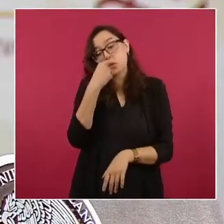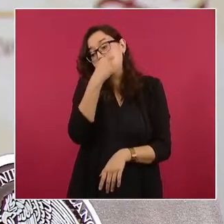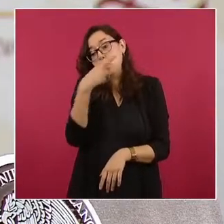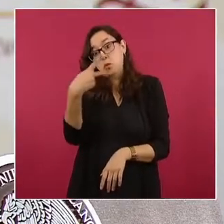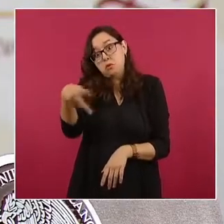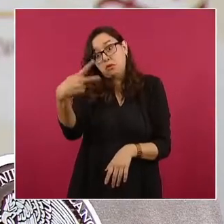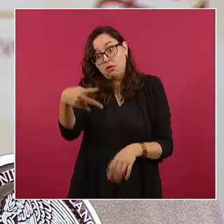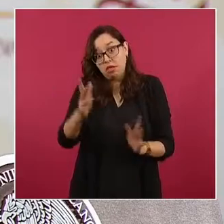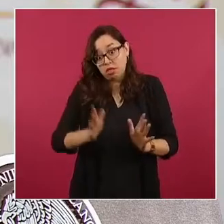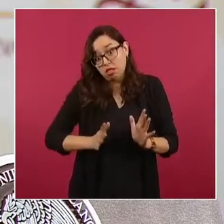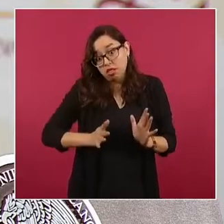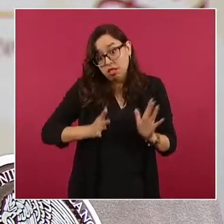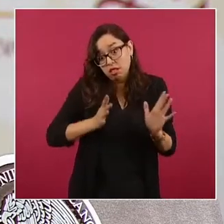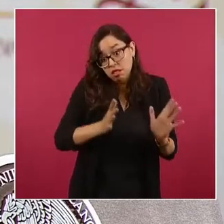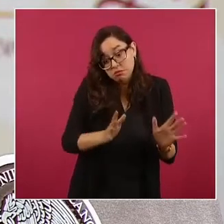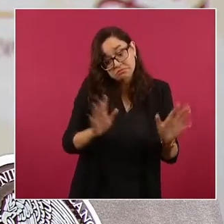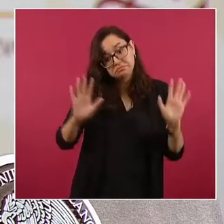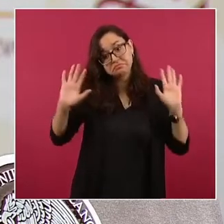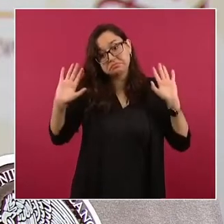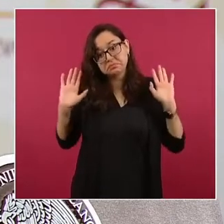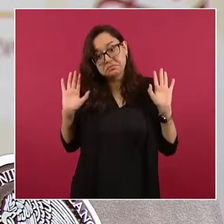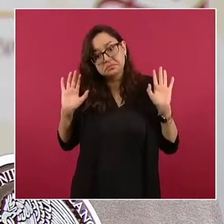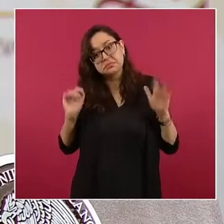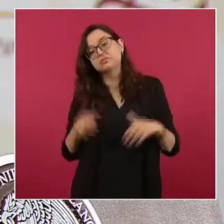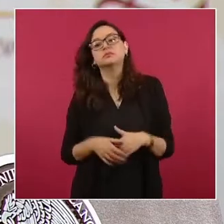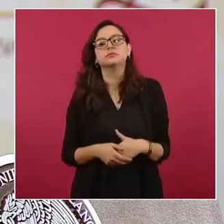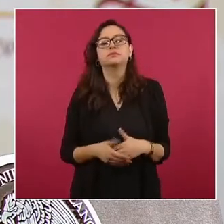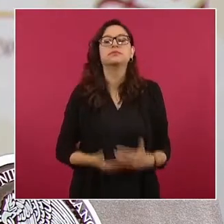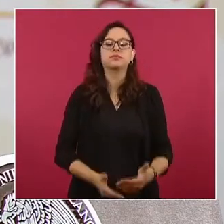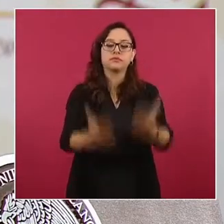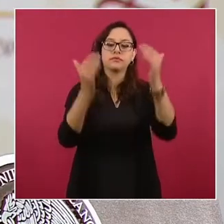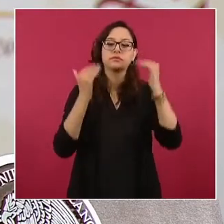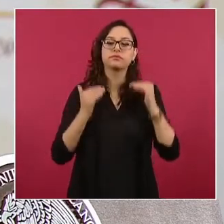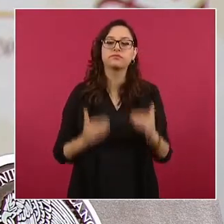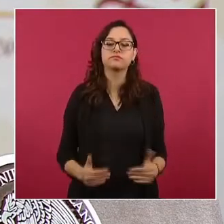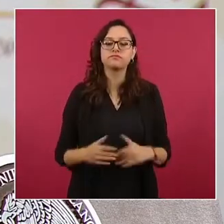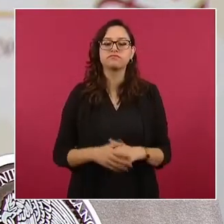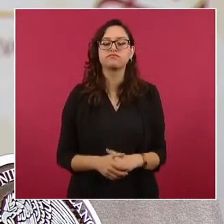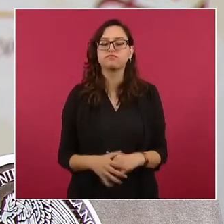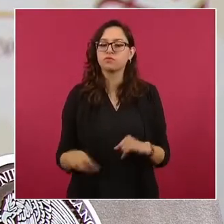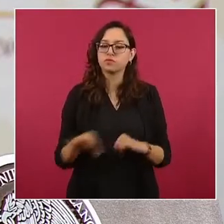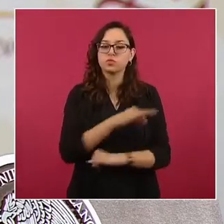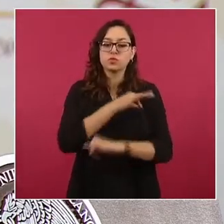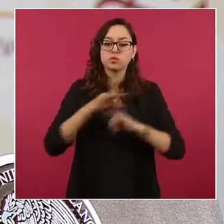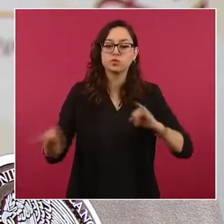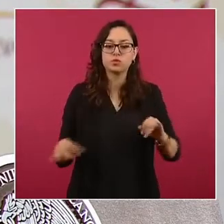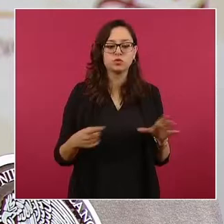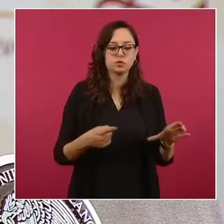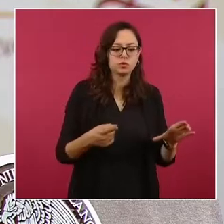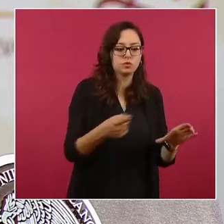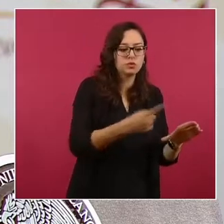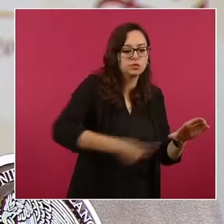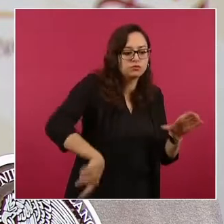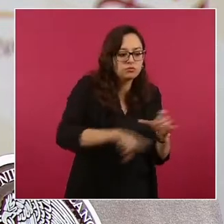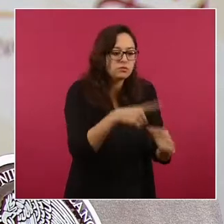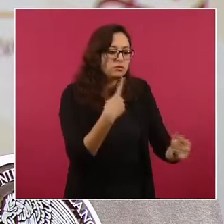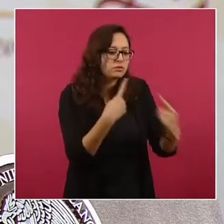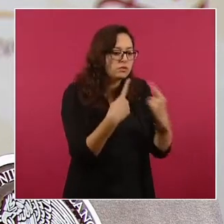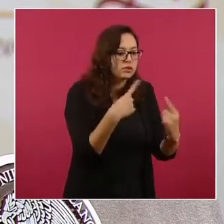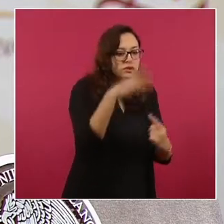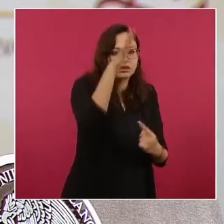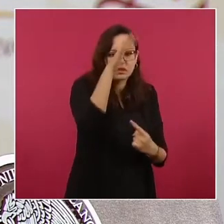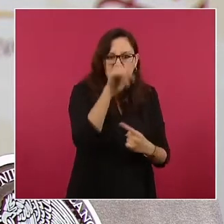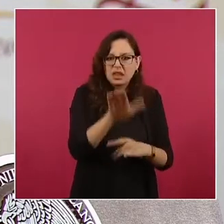vamos a presentar cómo arma la oposición líneas discursivas para atacar al presidente